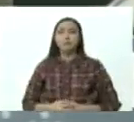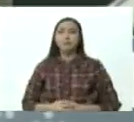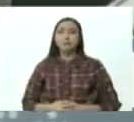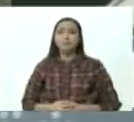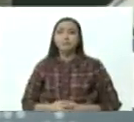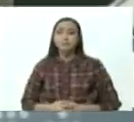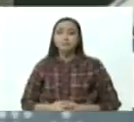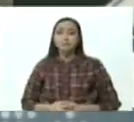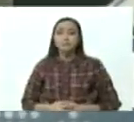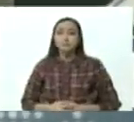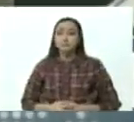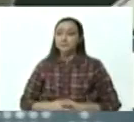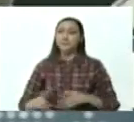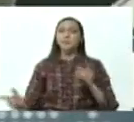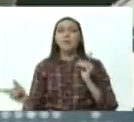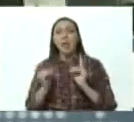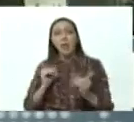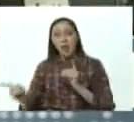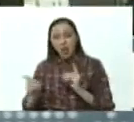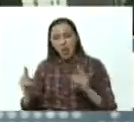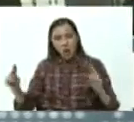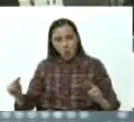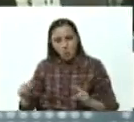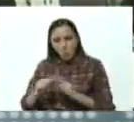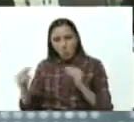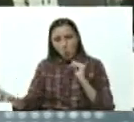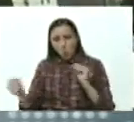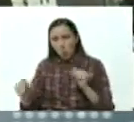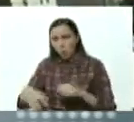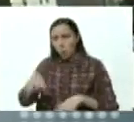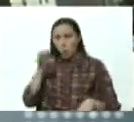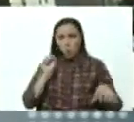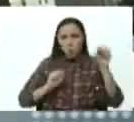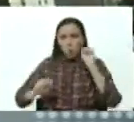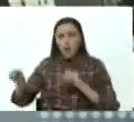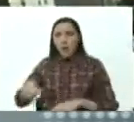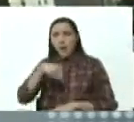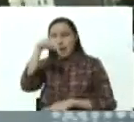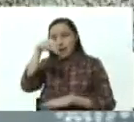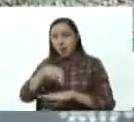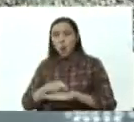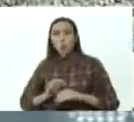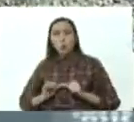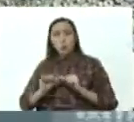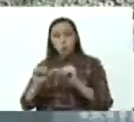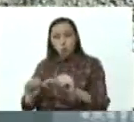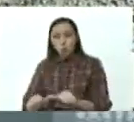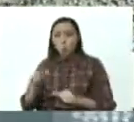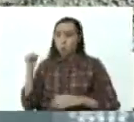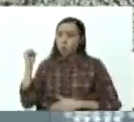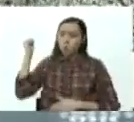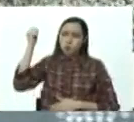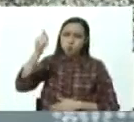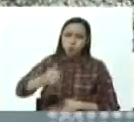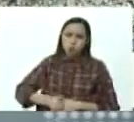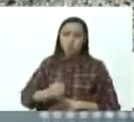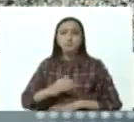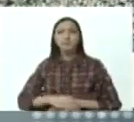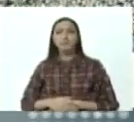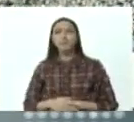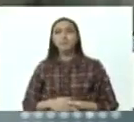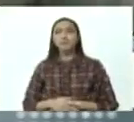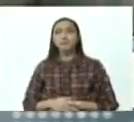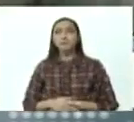diálogo, de encuentro, de entendimiento nacional que está en marcha desde hace varios años y que